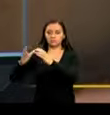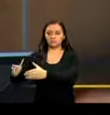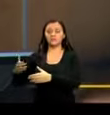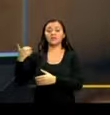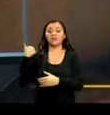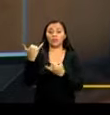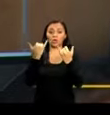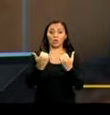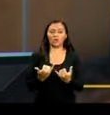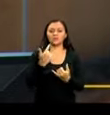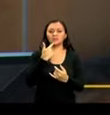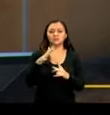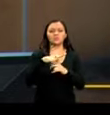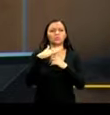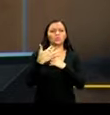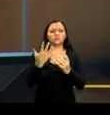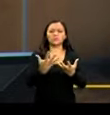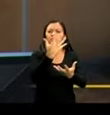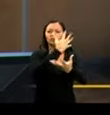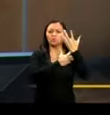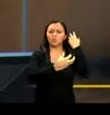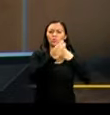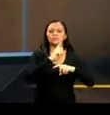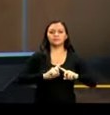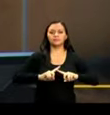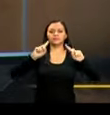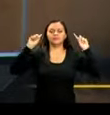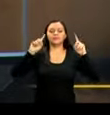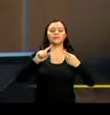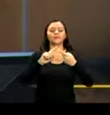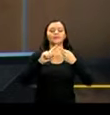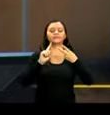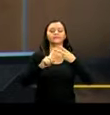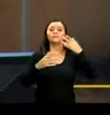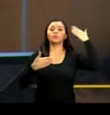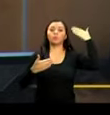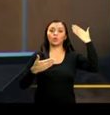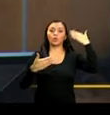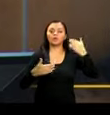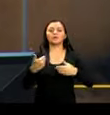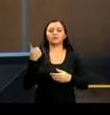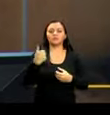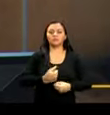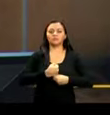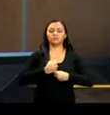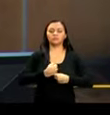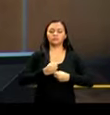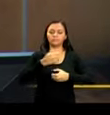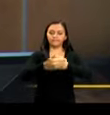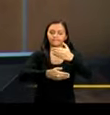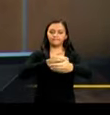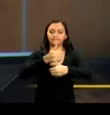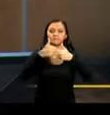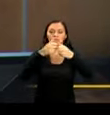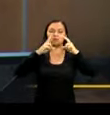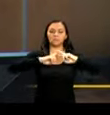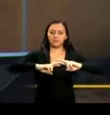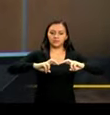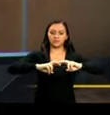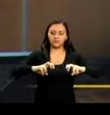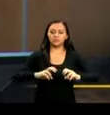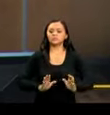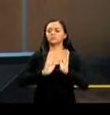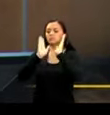destacado. Tenemos ahora, como decía, condiciones históricas diferentes, tenemos políticas sostenidas de fomento a la